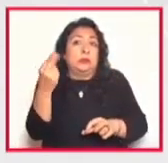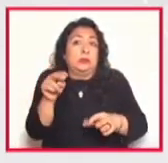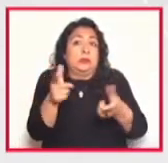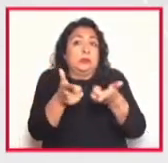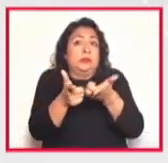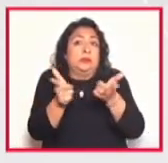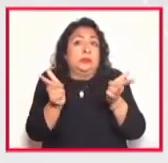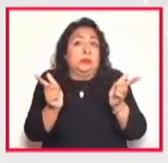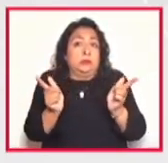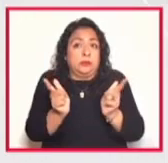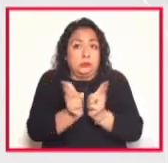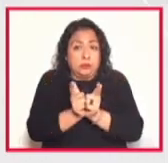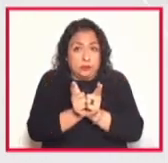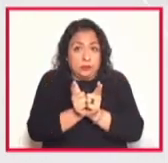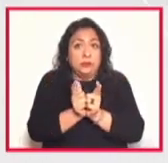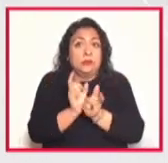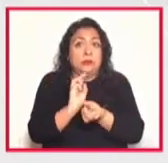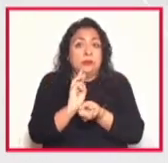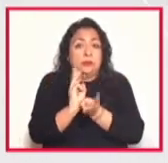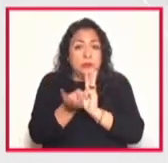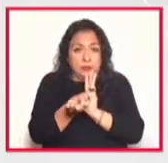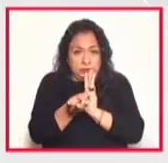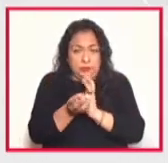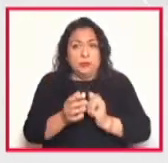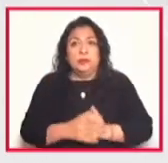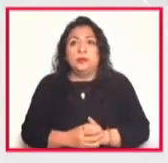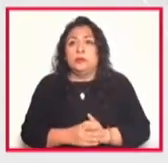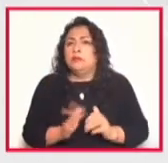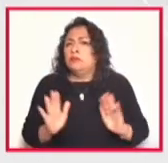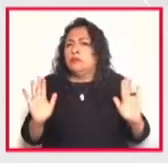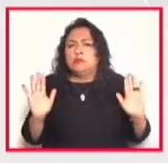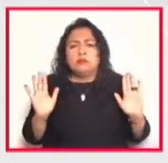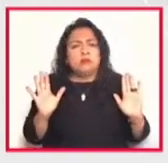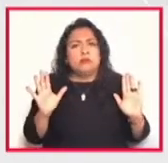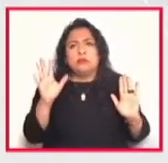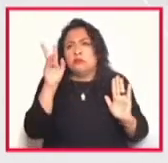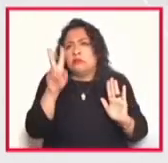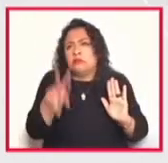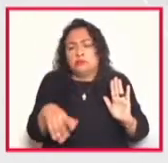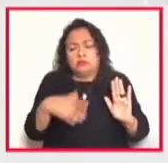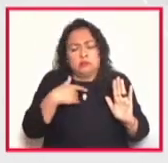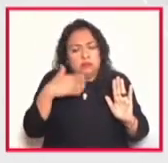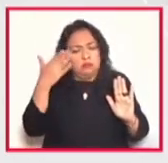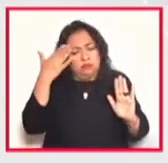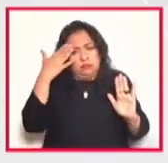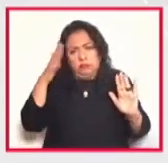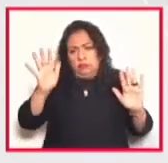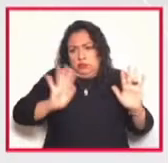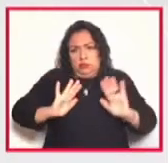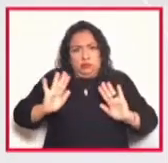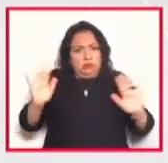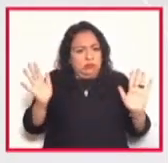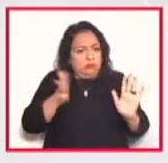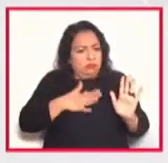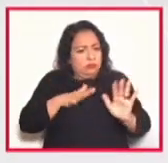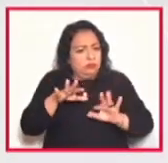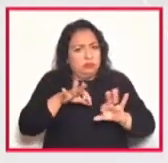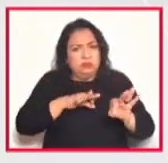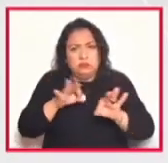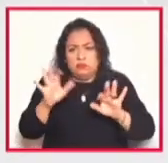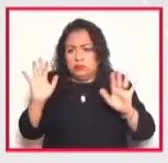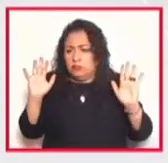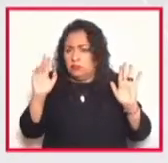de WhatsApp. Nada más ajeno a nuestra manera de construir, nada más ajeno a nuestra manera